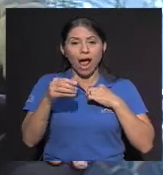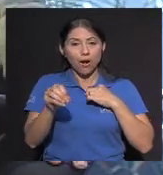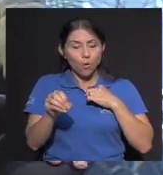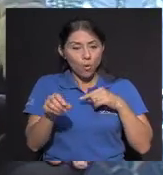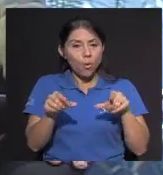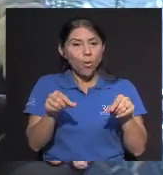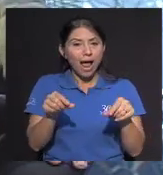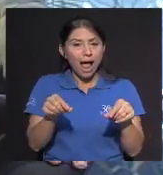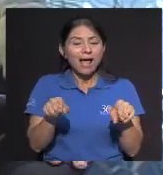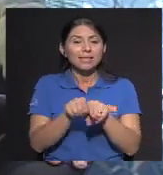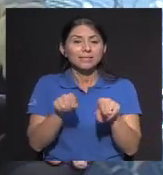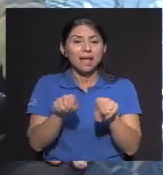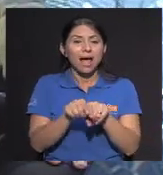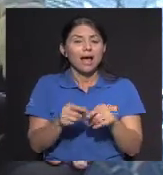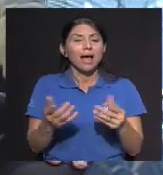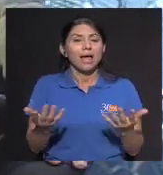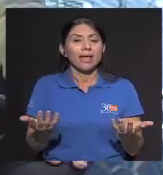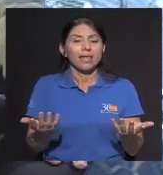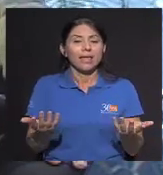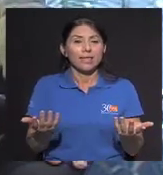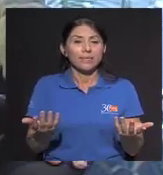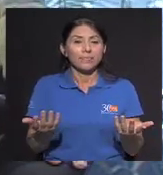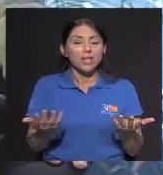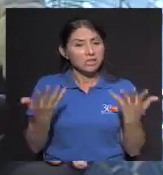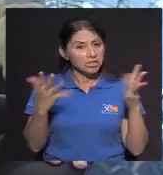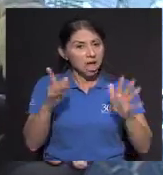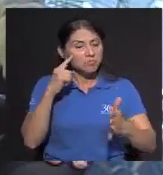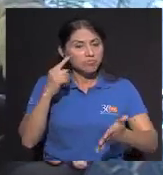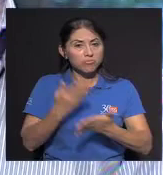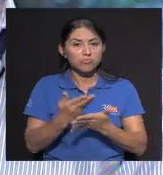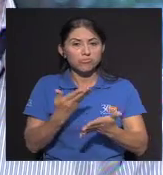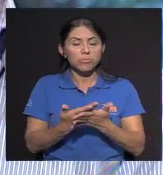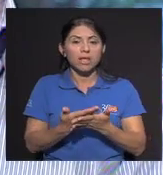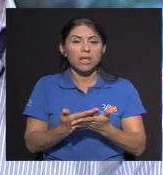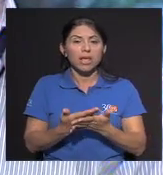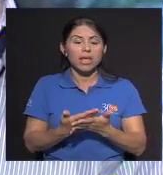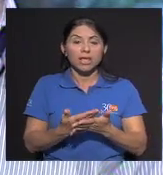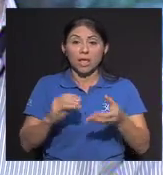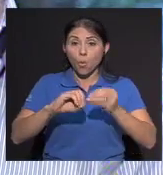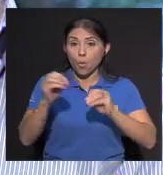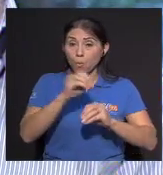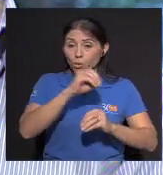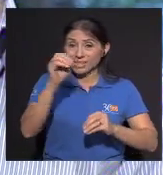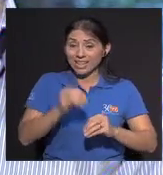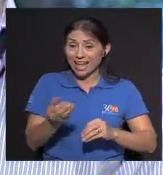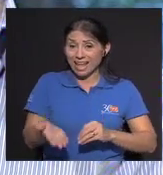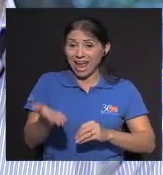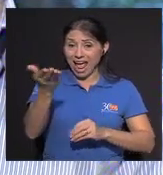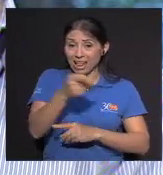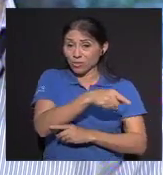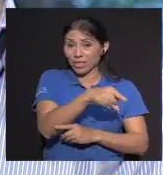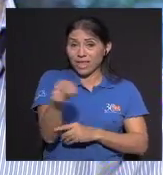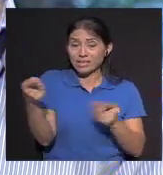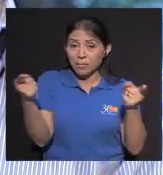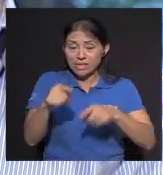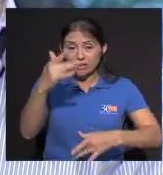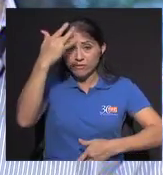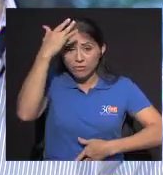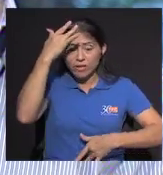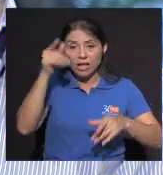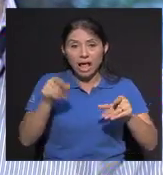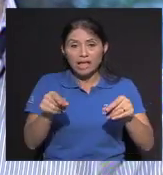Prácticamente Tenemos Demostrado Que Un alto porcentaje Es por